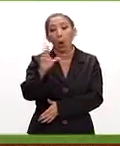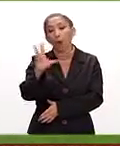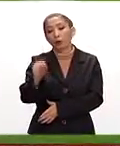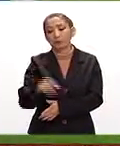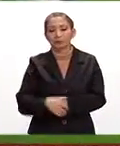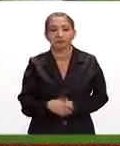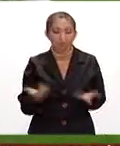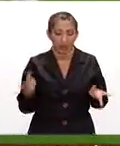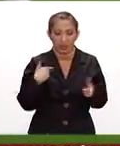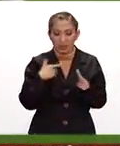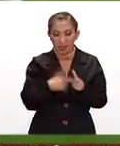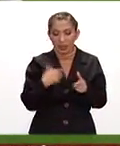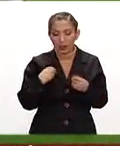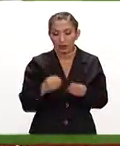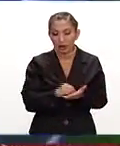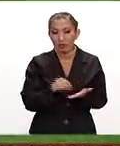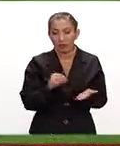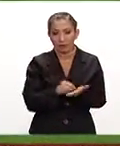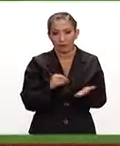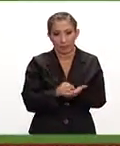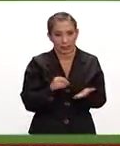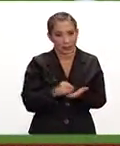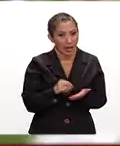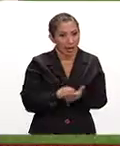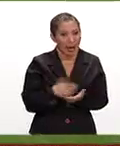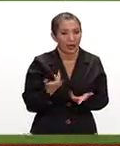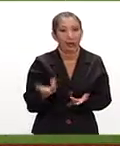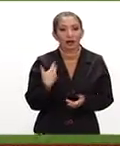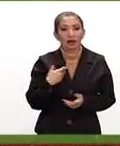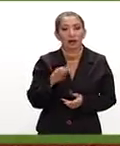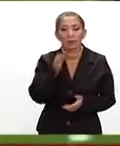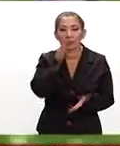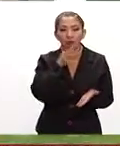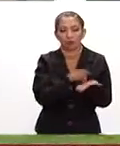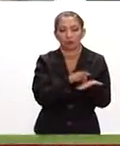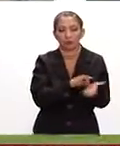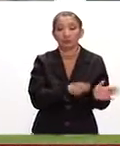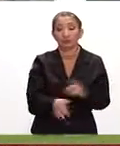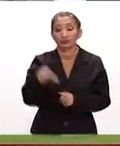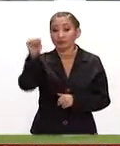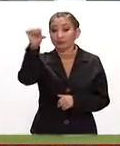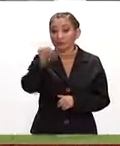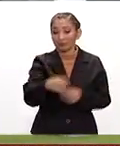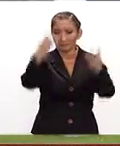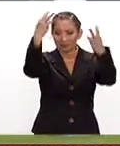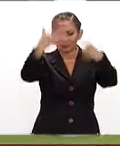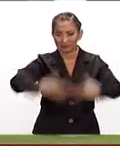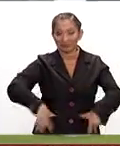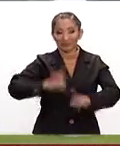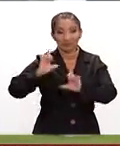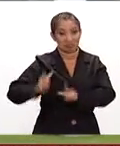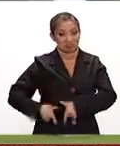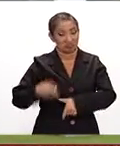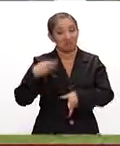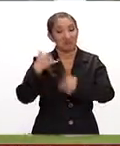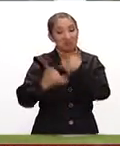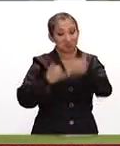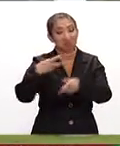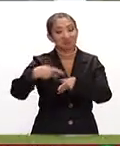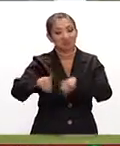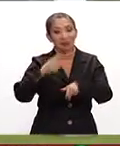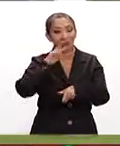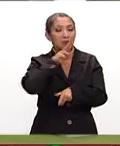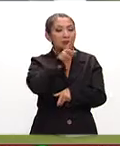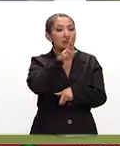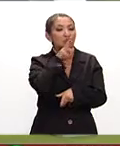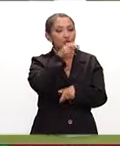gol. Sigue todavía con vida gracias a este empate, este puntito. Pero hoy, hoy también hay Champions. Bueno, primero veamos el